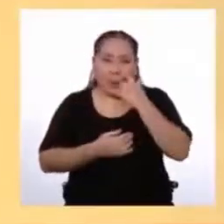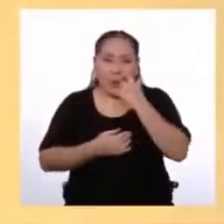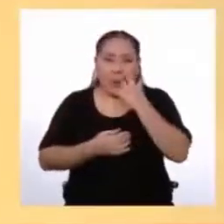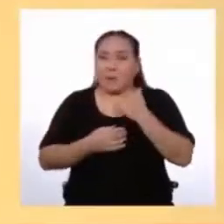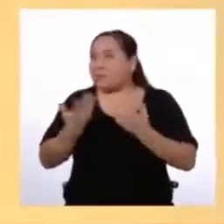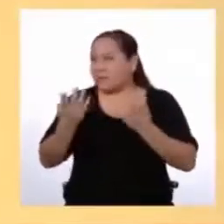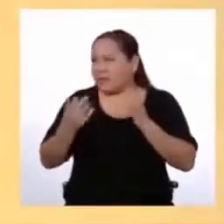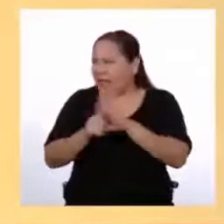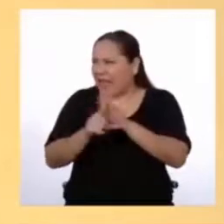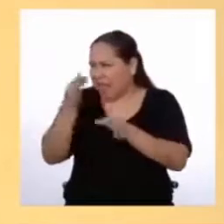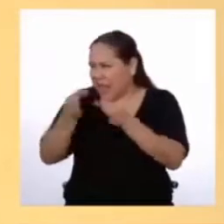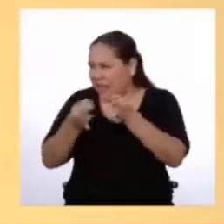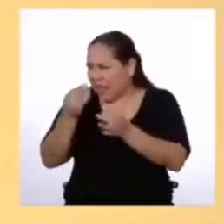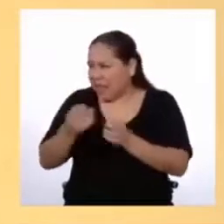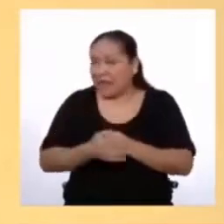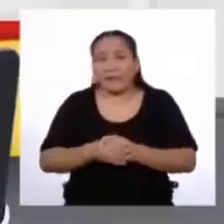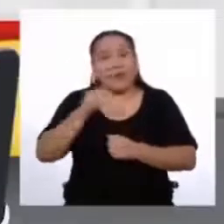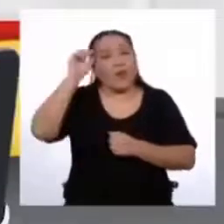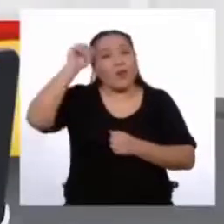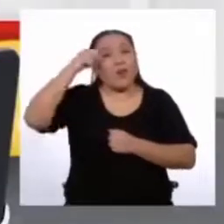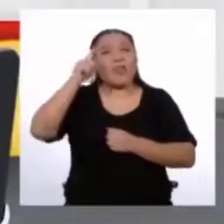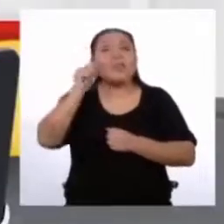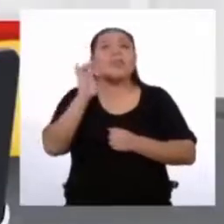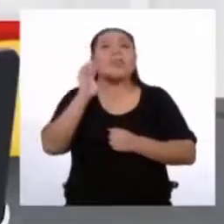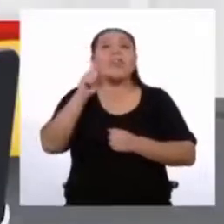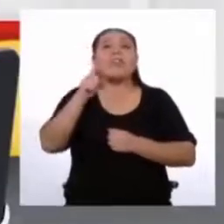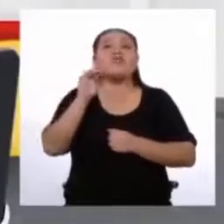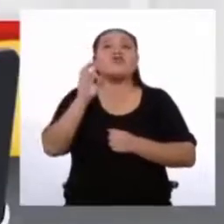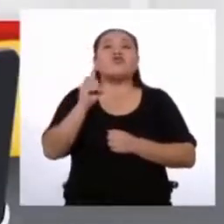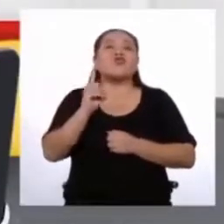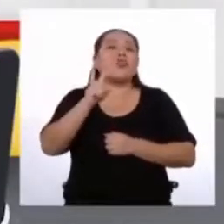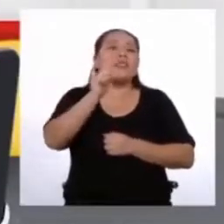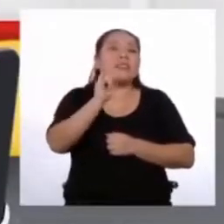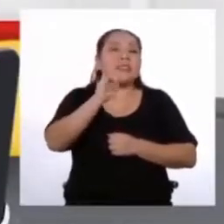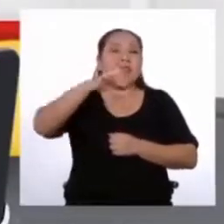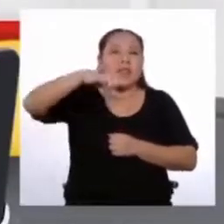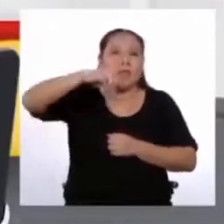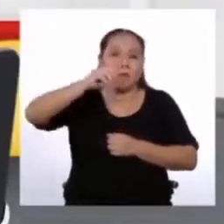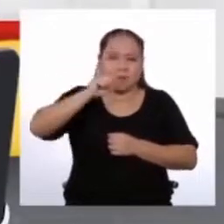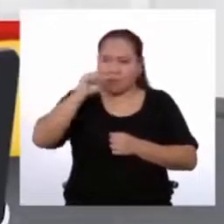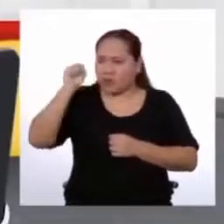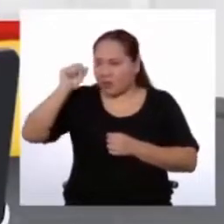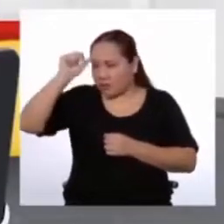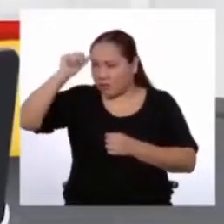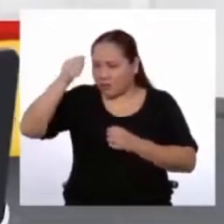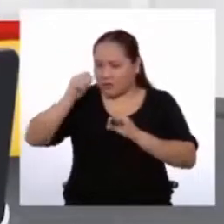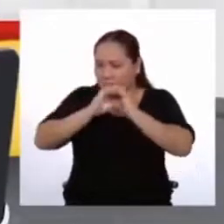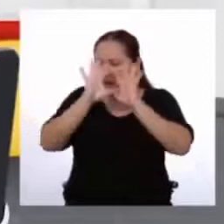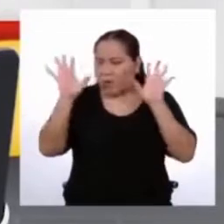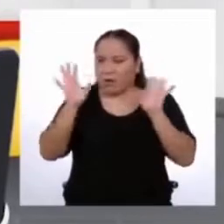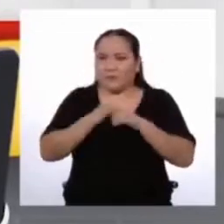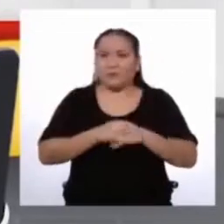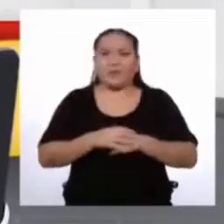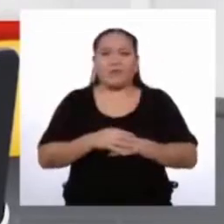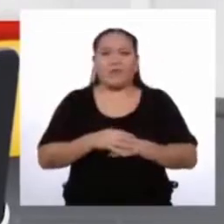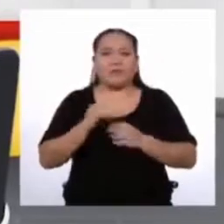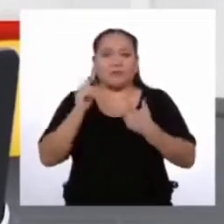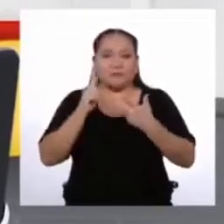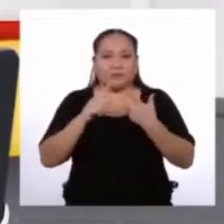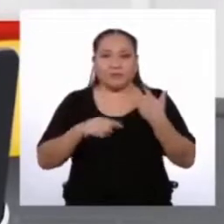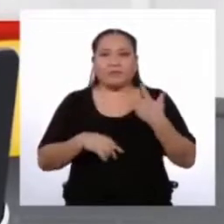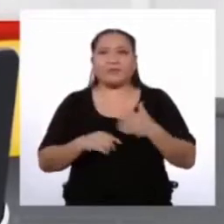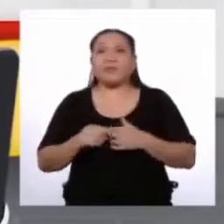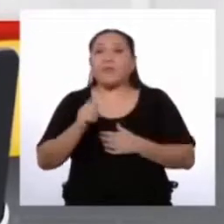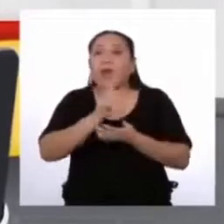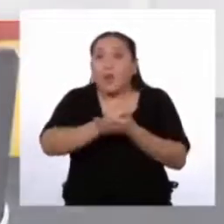recordemos cuáles son los tipos de texto Sí, claro, esto yo lo tengo bien claro Los tipos de texto son los siguientes